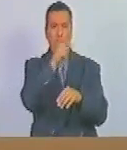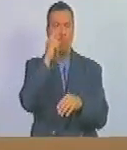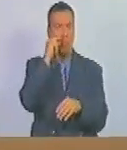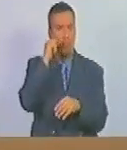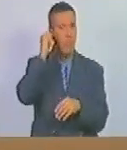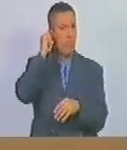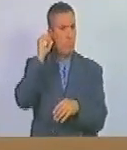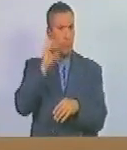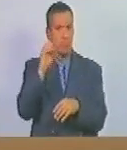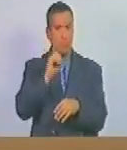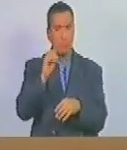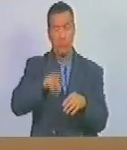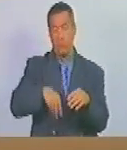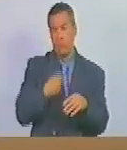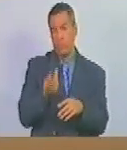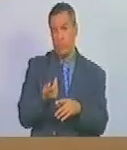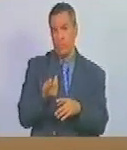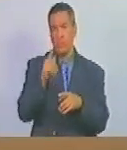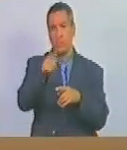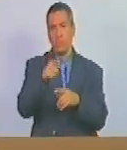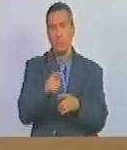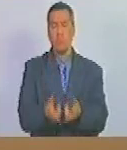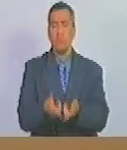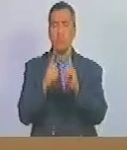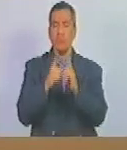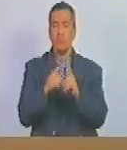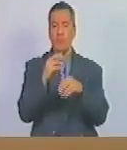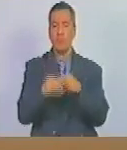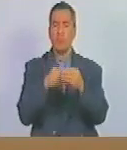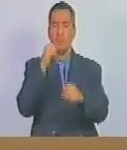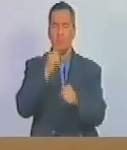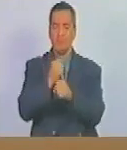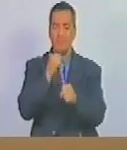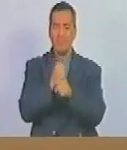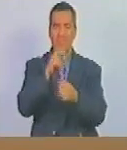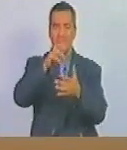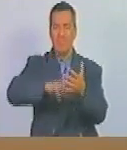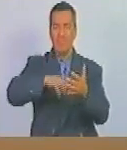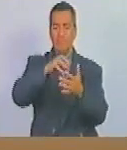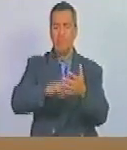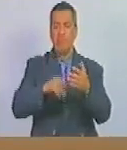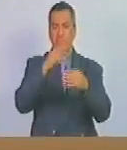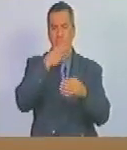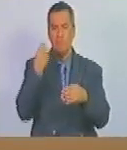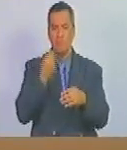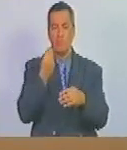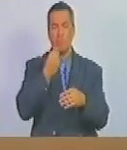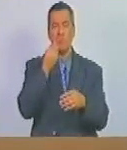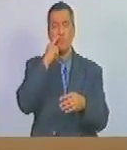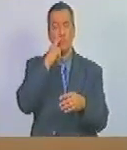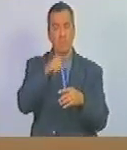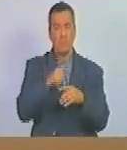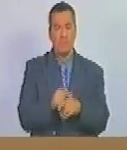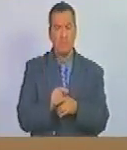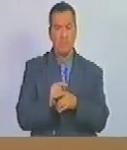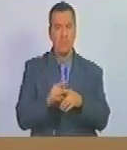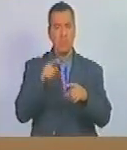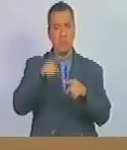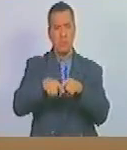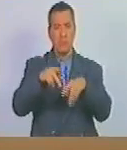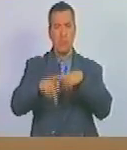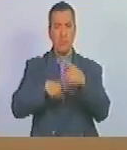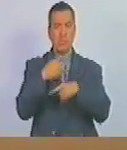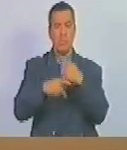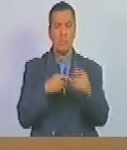patrono no podrá incurrir ni permitir la explotación laboral a niñas niños y adolescentes en la unidad de